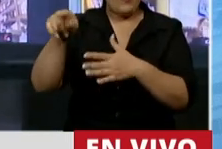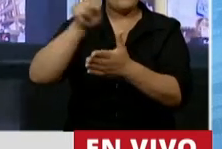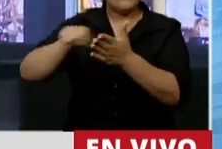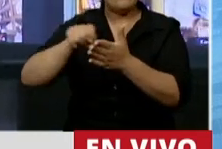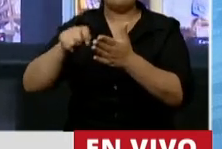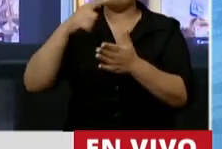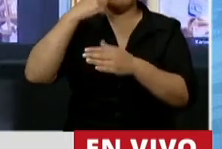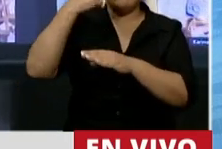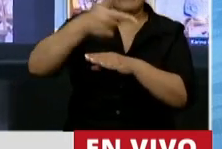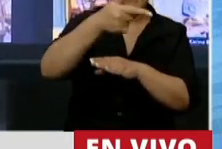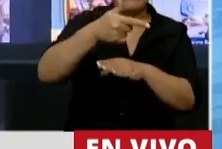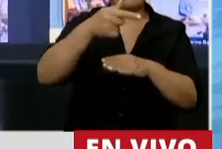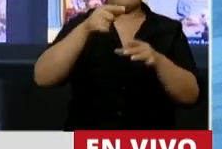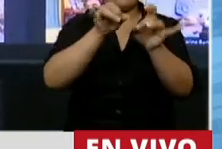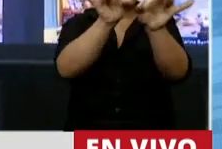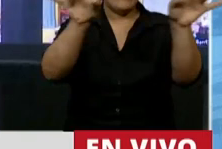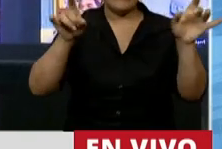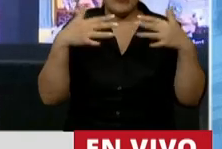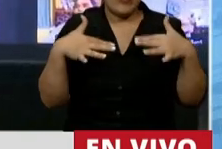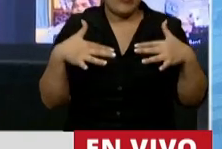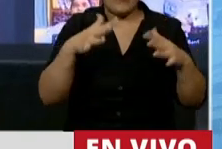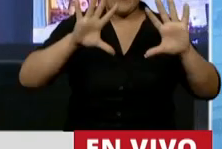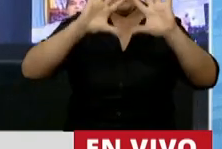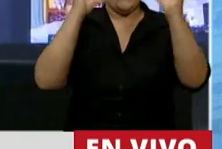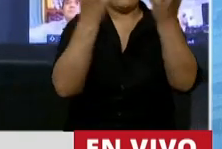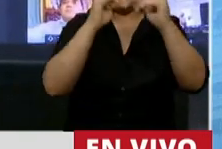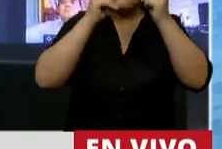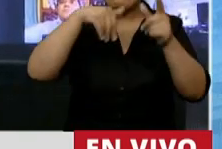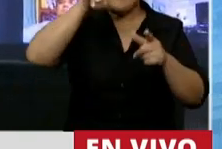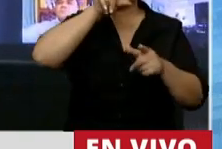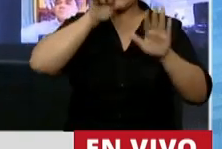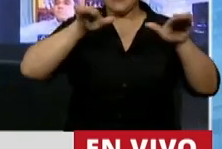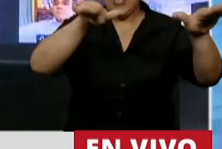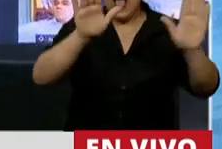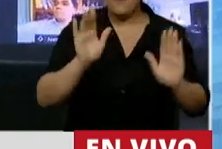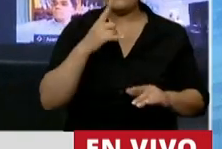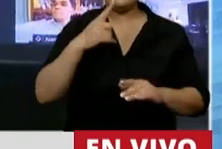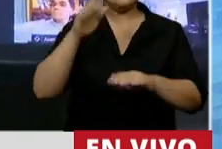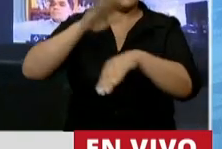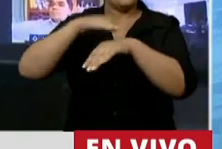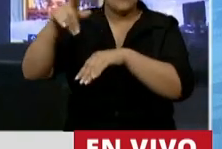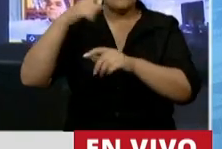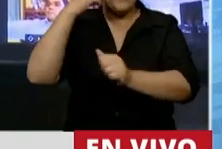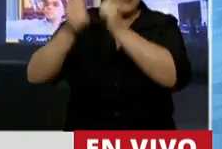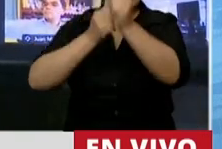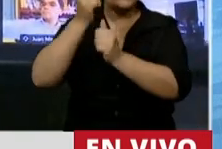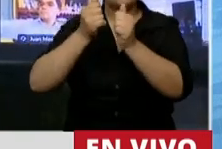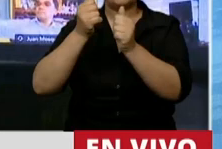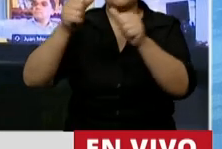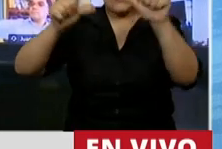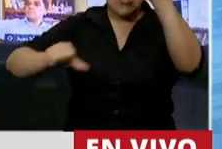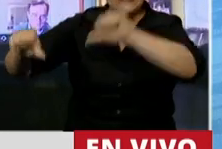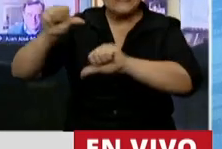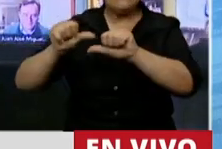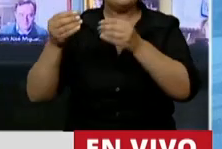pesticidas en el medio ambiente y especialmente en las aves. Culpaba la industria química de la creciente